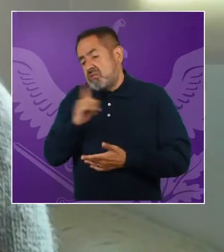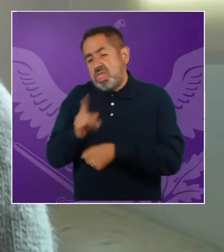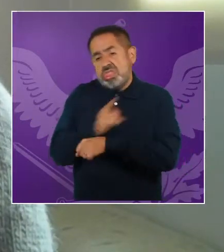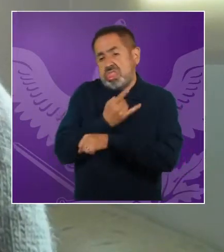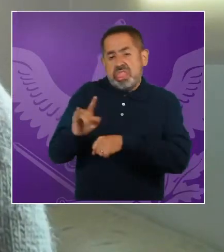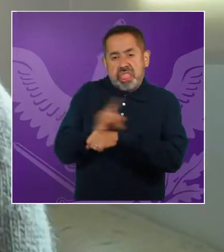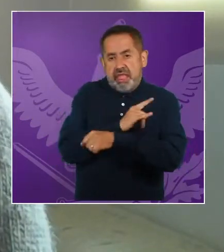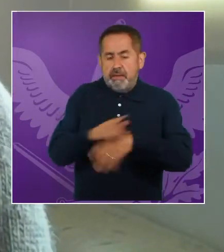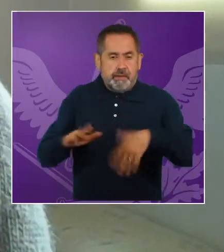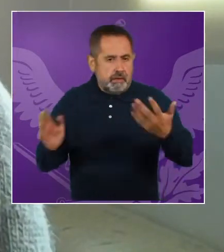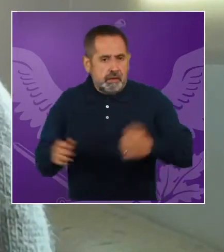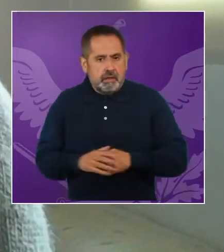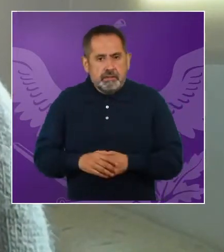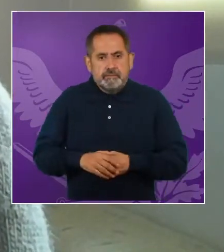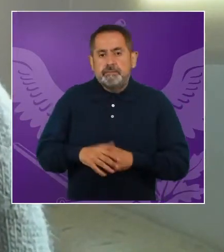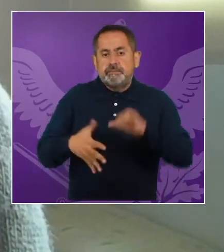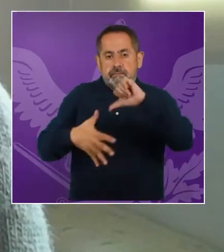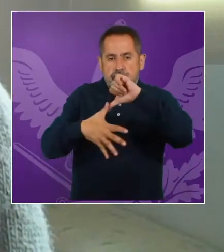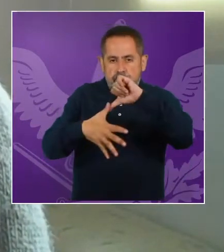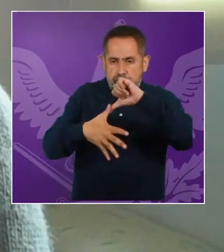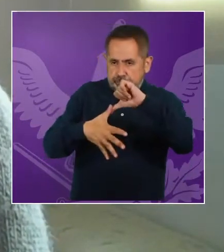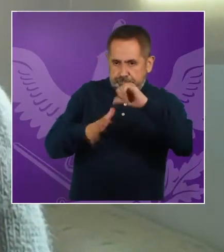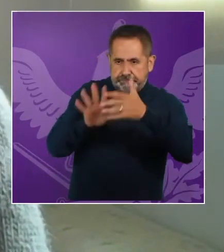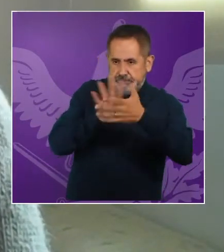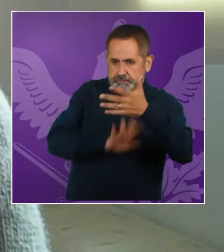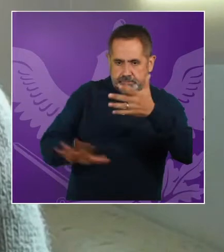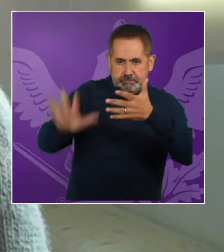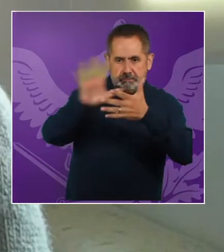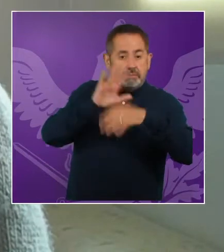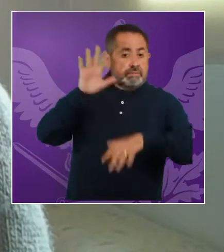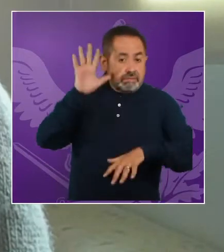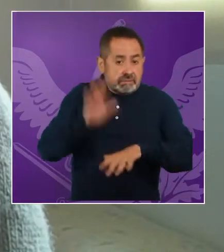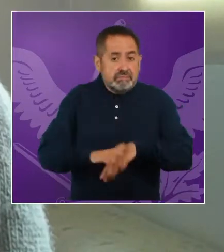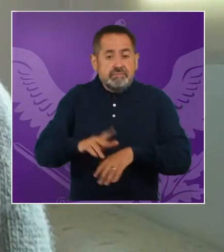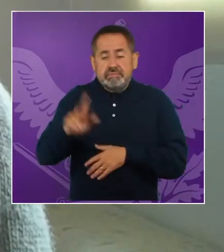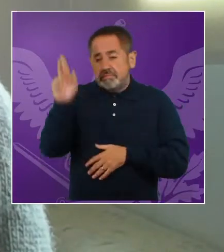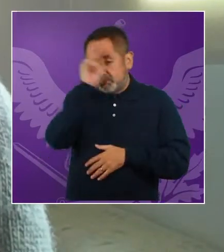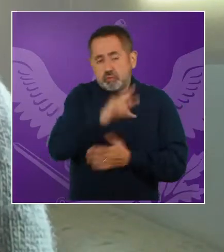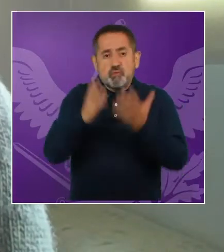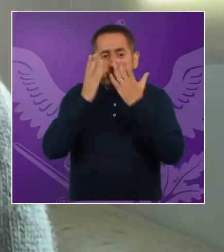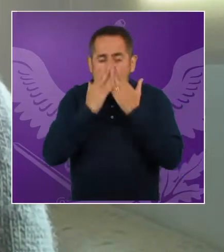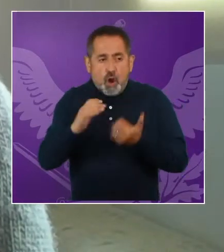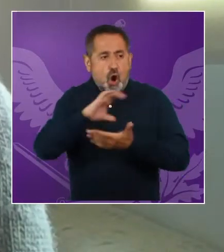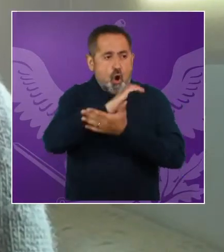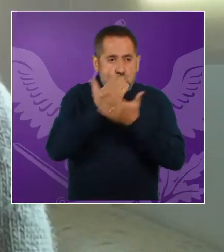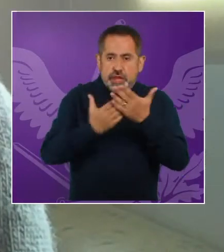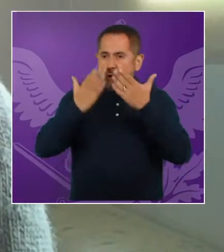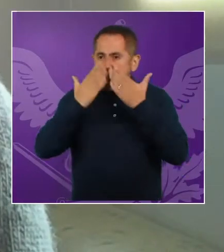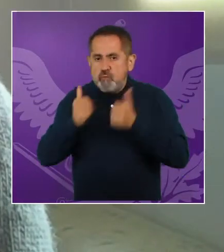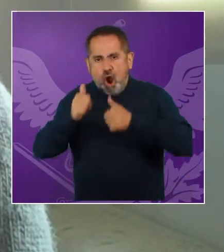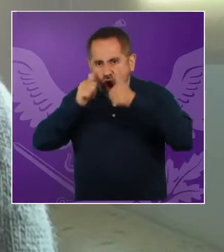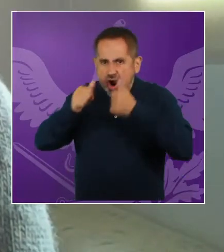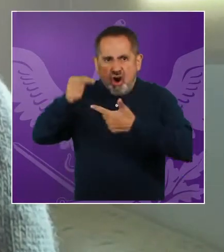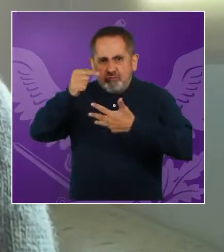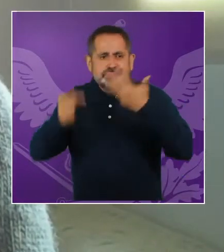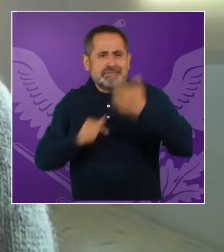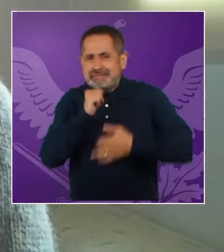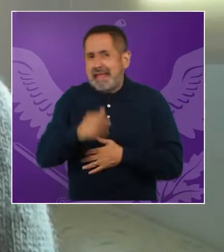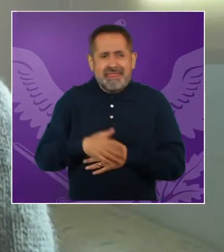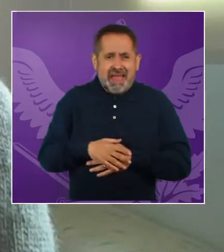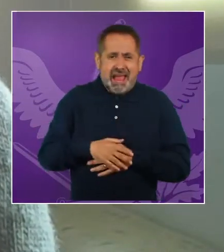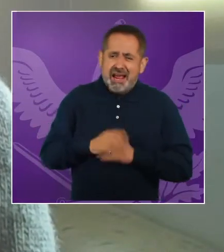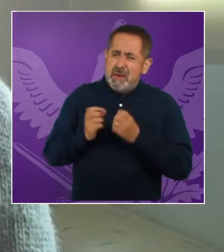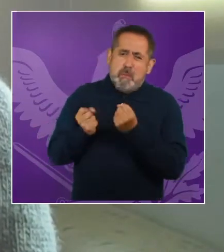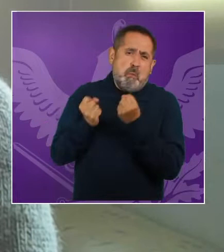informalidad. Bueno, en América Latina es una de las regiones con mayor índice de informalidad y también con